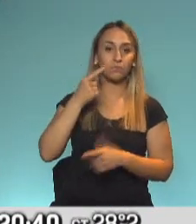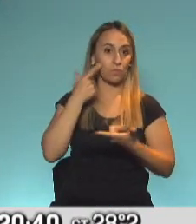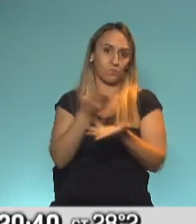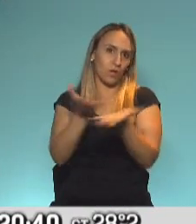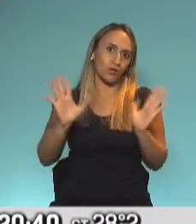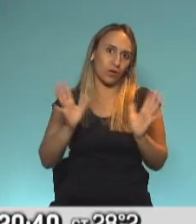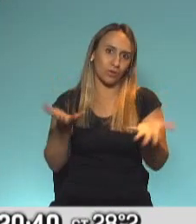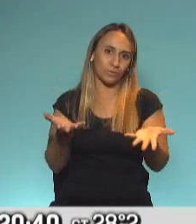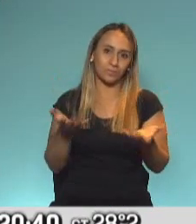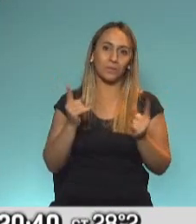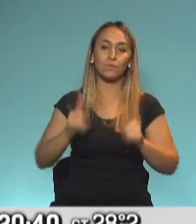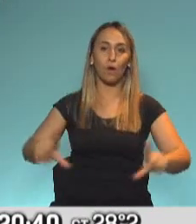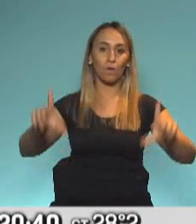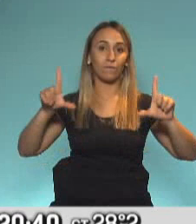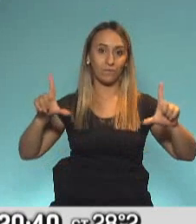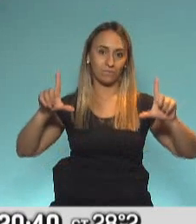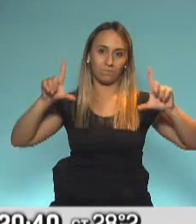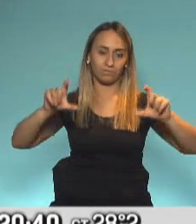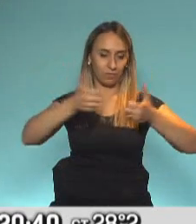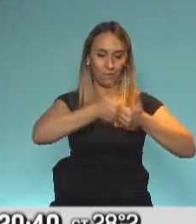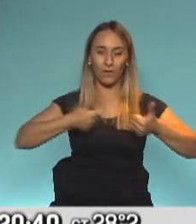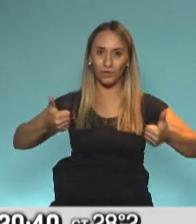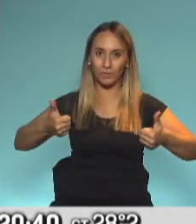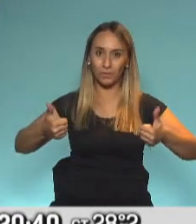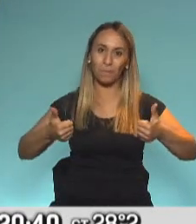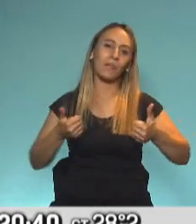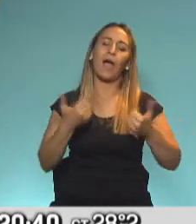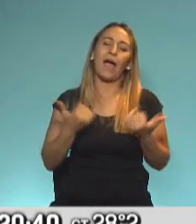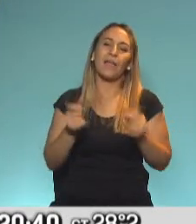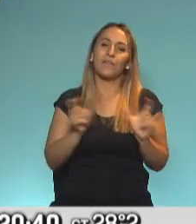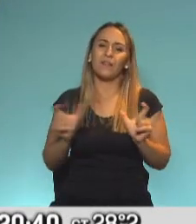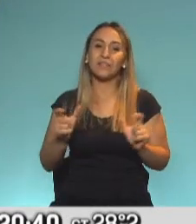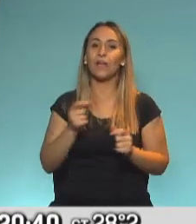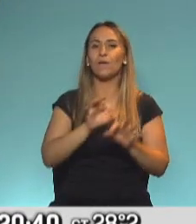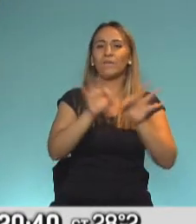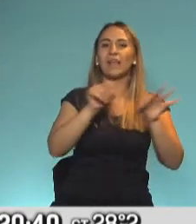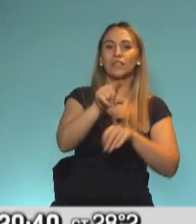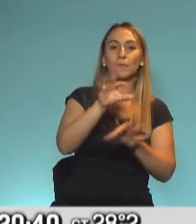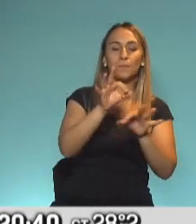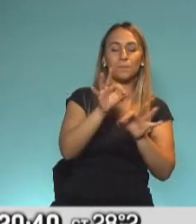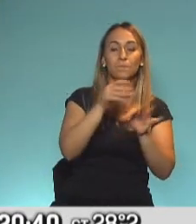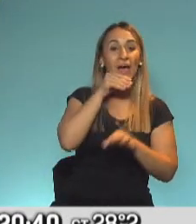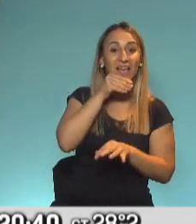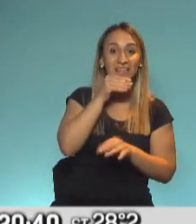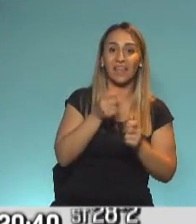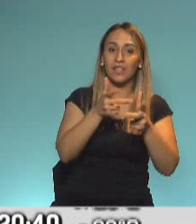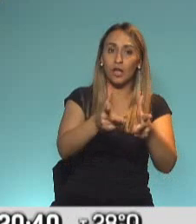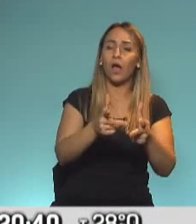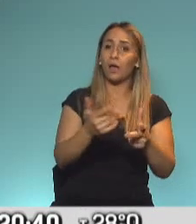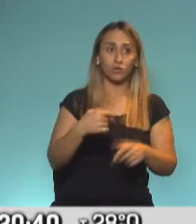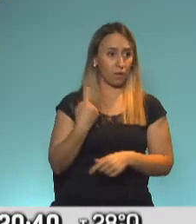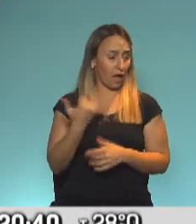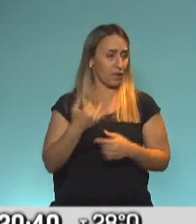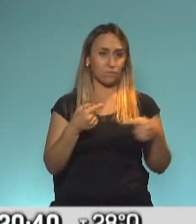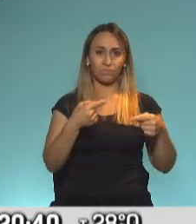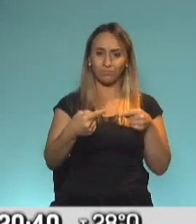en la foto, pese a las diferencias, y vos lo marcabas en una frase de Masa, cuando habla de, pese a las diferencias, acá estamos,